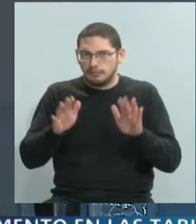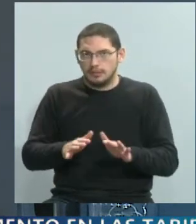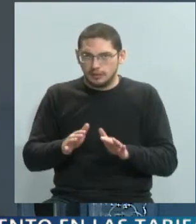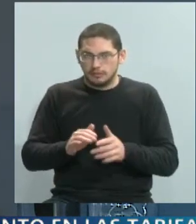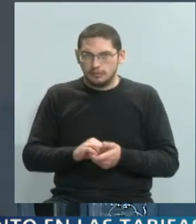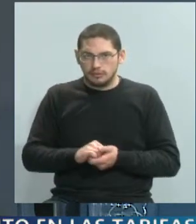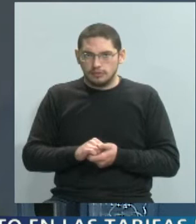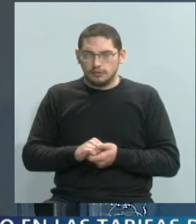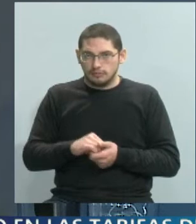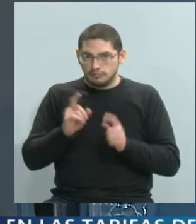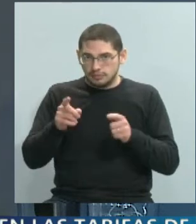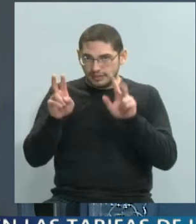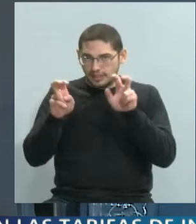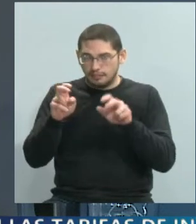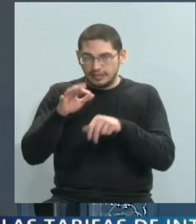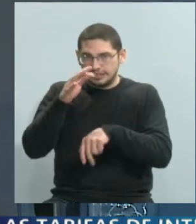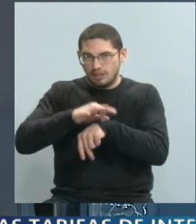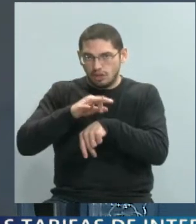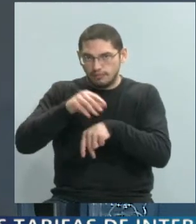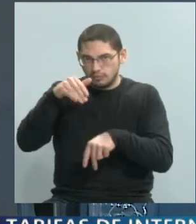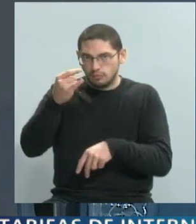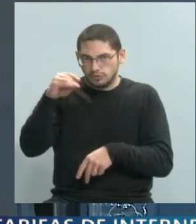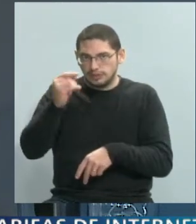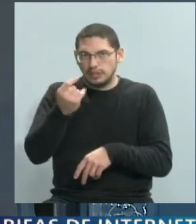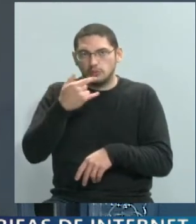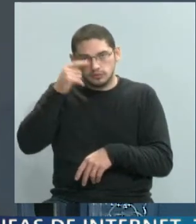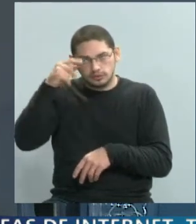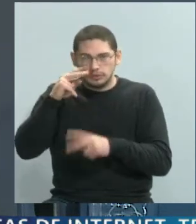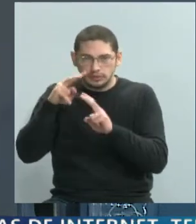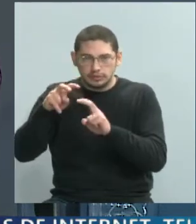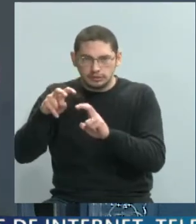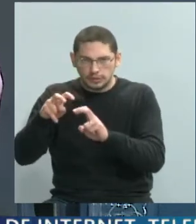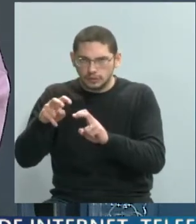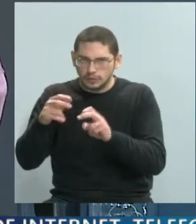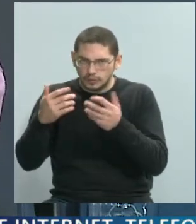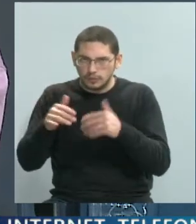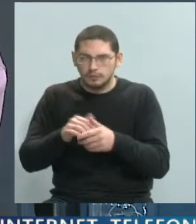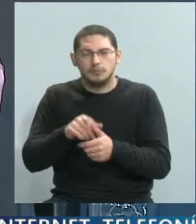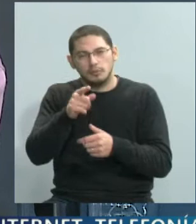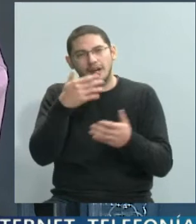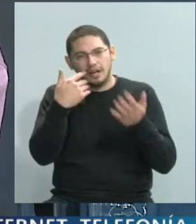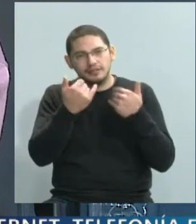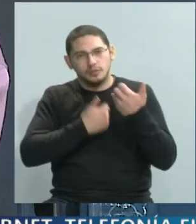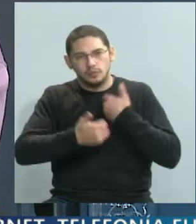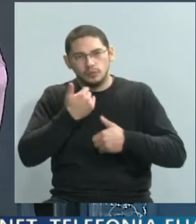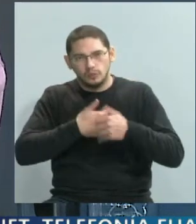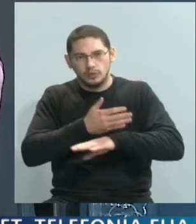estuvimos leyendo un poco del síndrome, sabíamos que íbamos a hablar con vos, pero digo, sobre la marcha con la charla con vos,